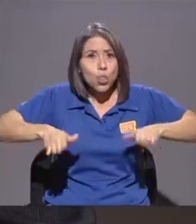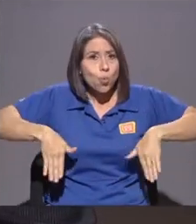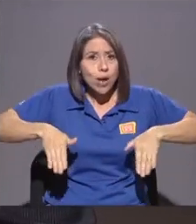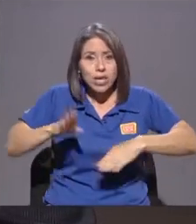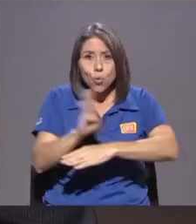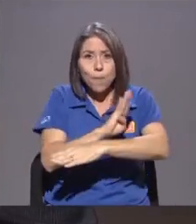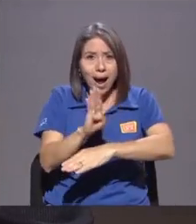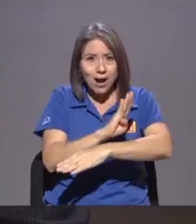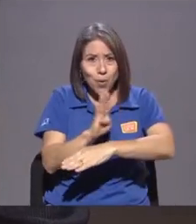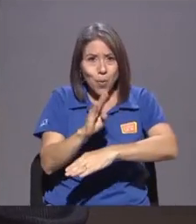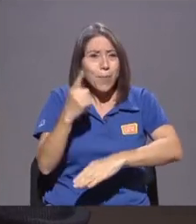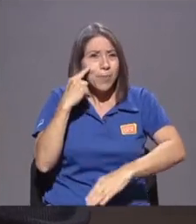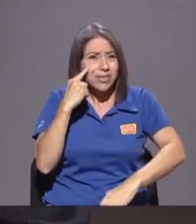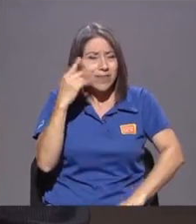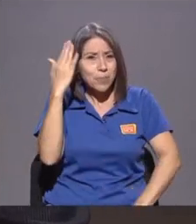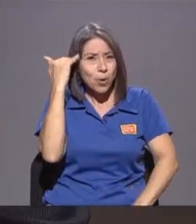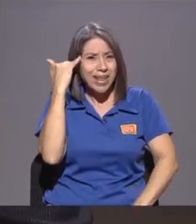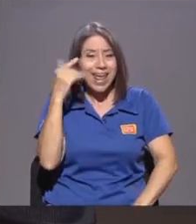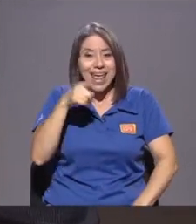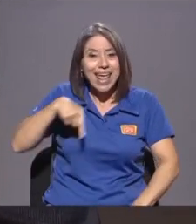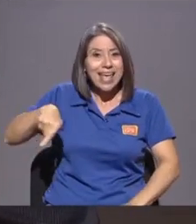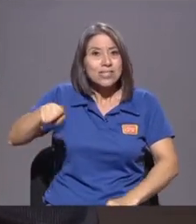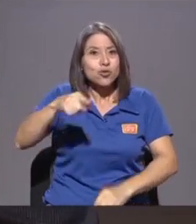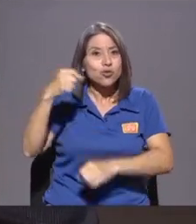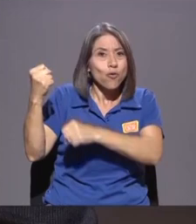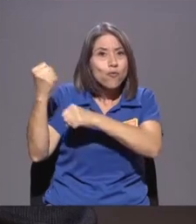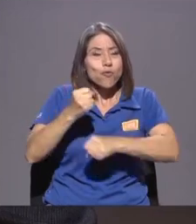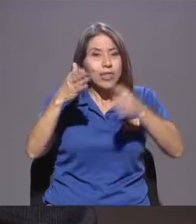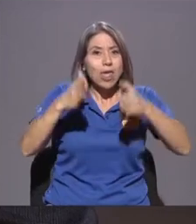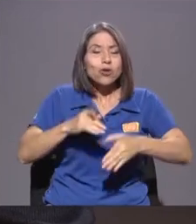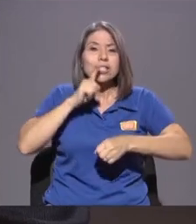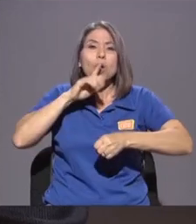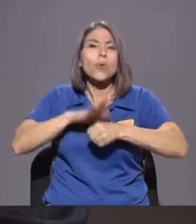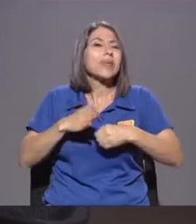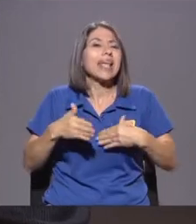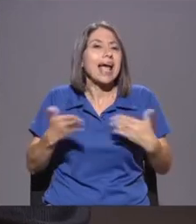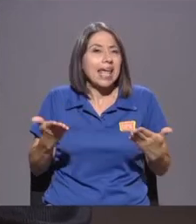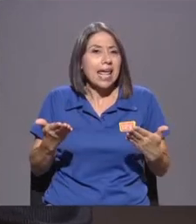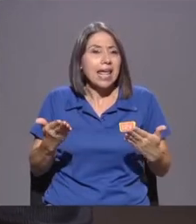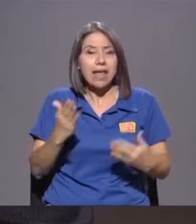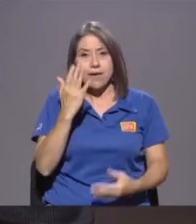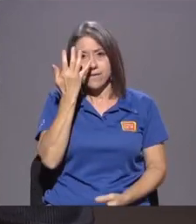comprometen Estos fundadores? Facebook Tiene la